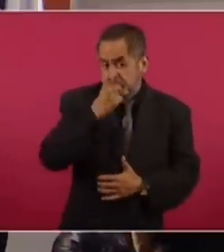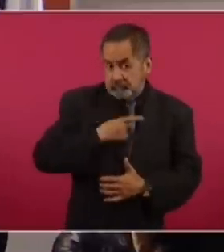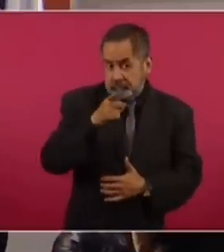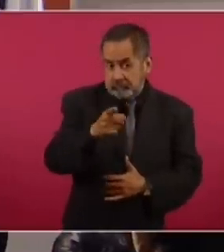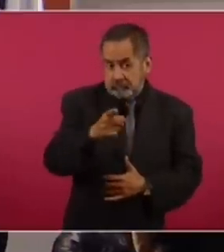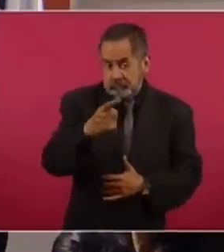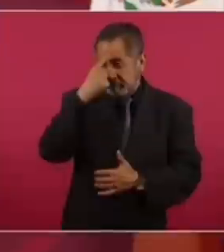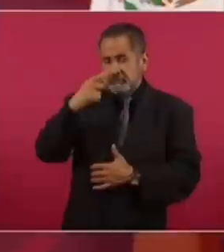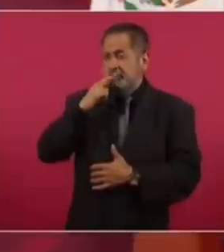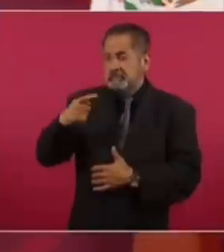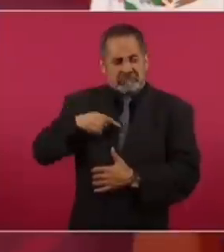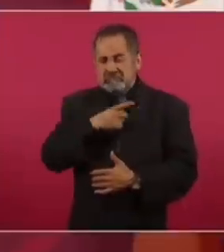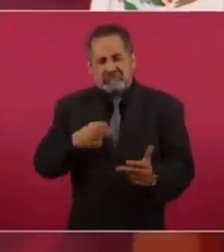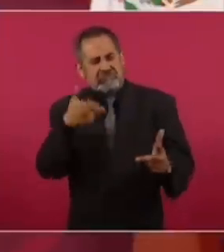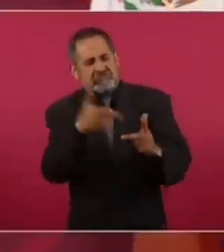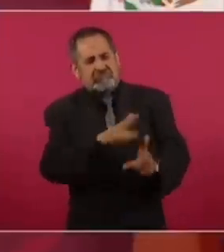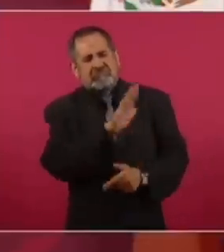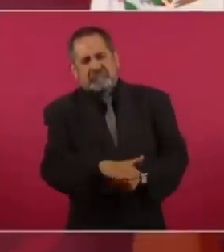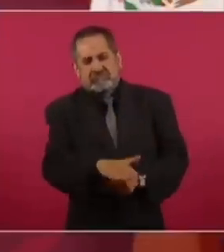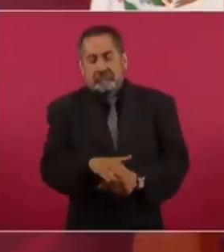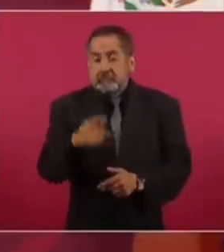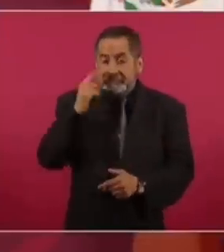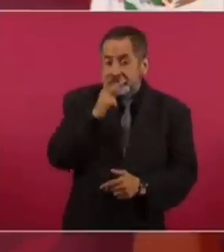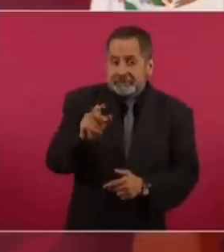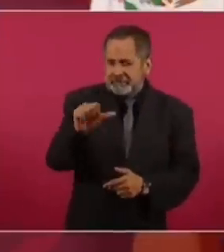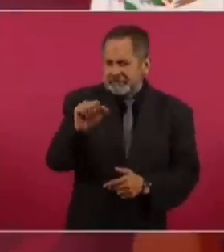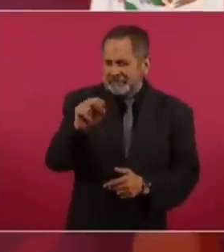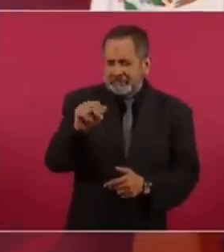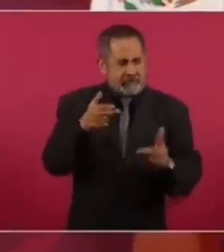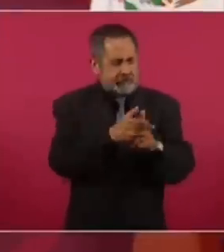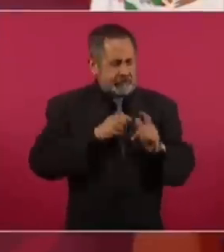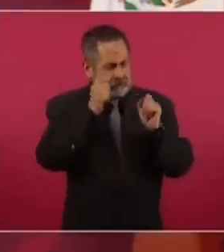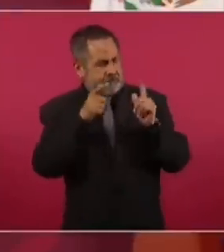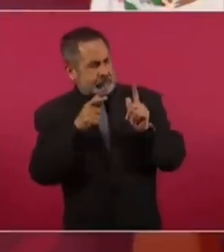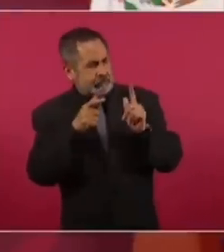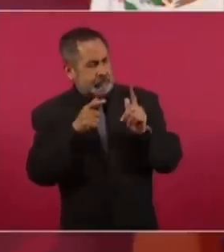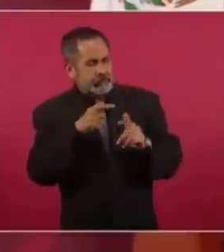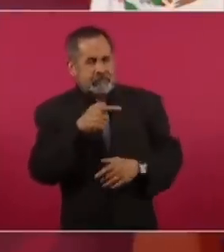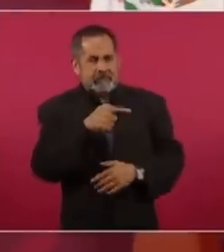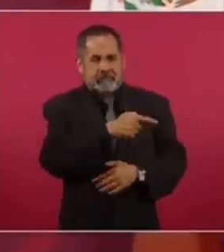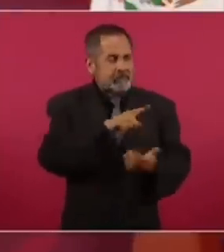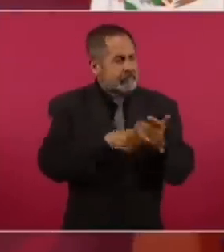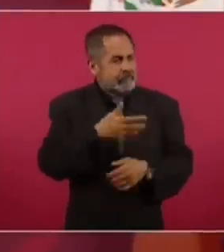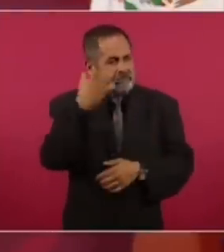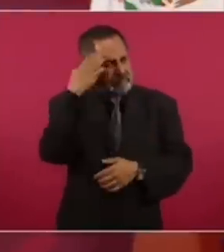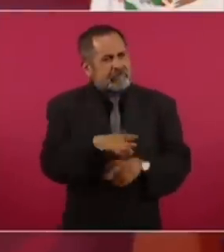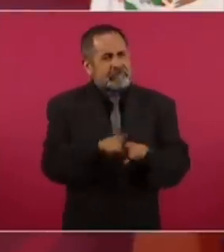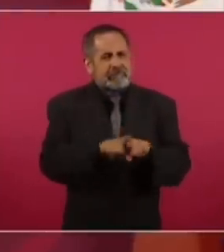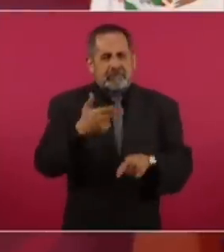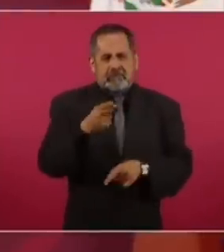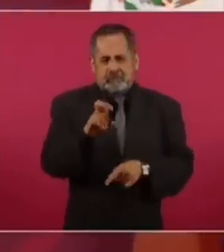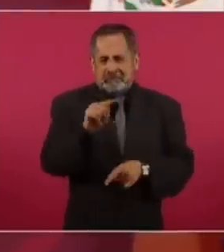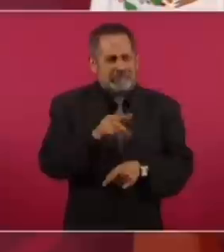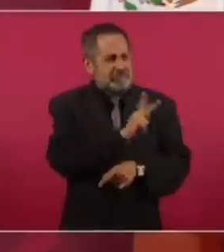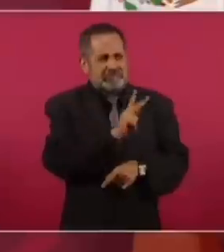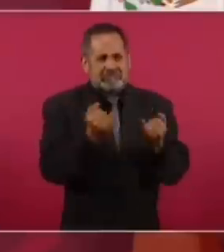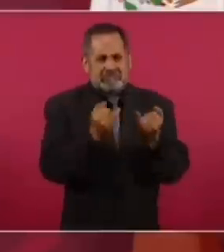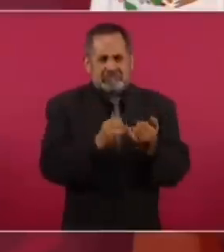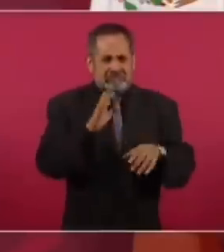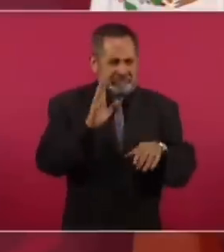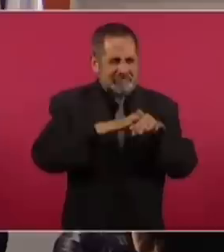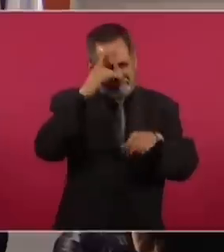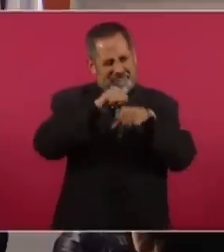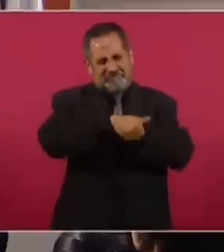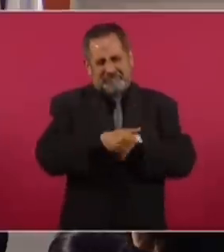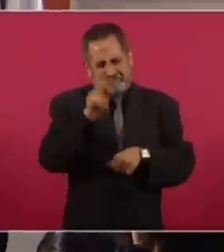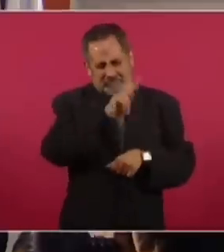que por ti mejor deberían ser asesinados. ¿Asesinados? Me quedé impactado con tu respuesta. Era la respuesta de un criminal como Victoriano Huerta. Eso es, te pareces mucho a él. Un poco más